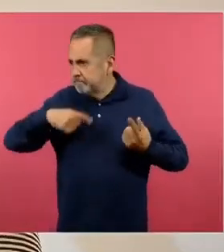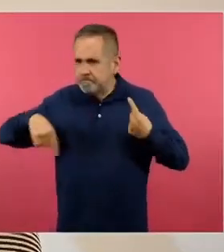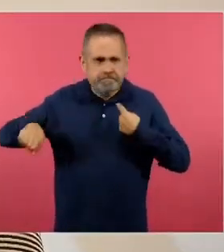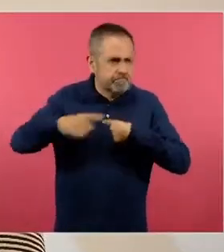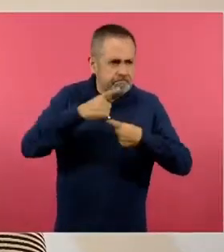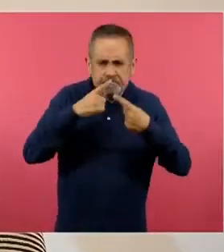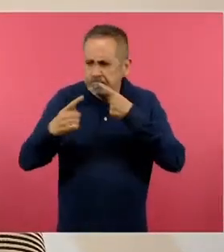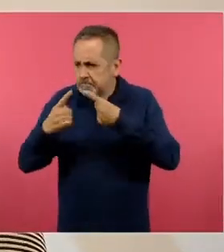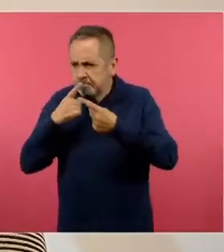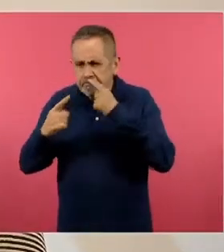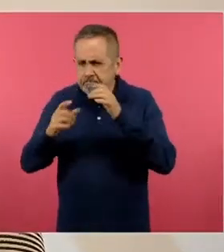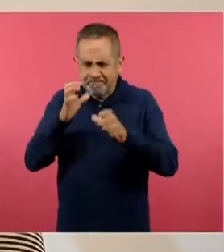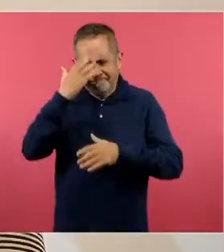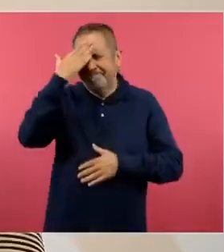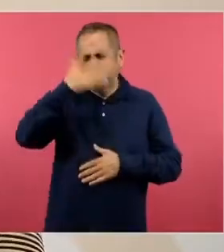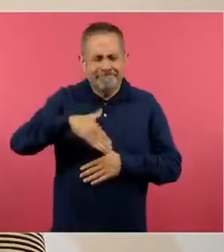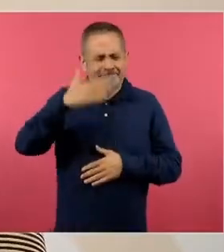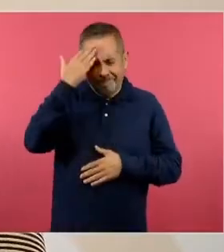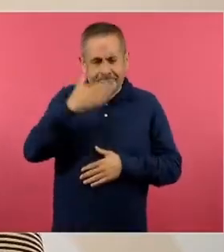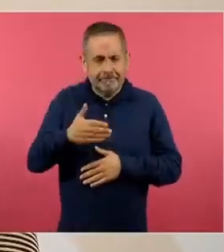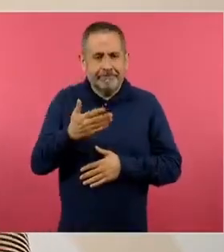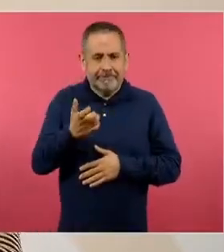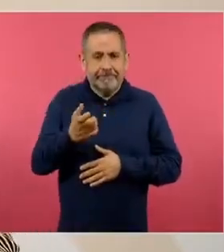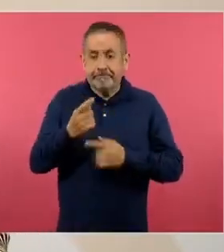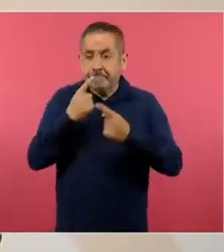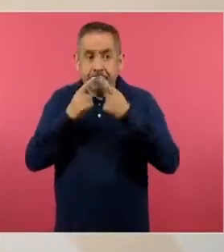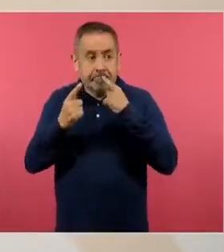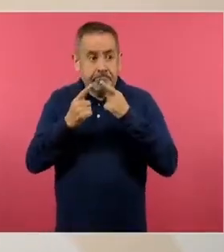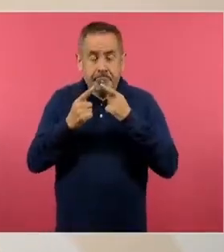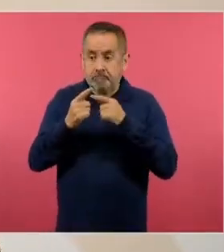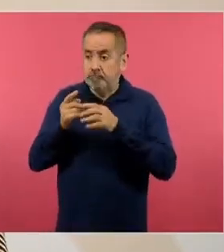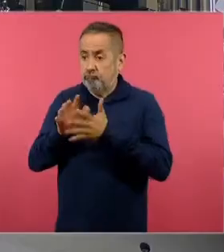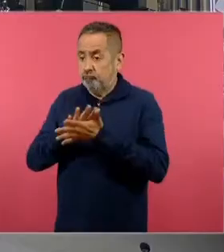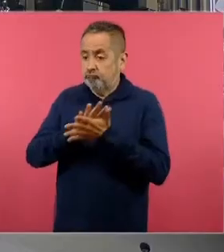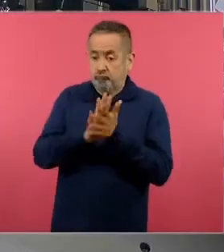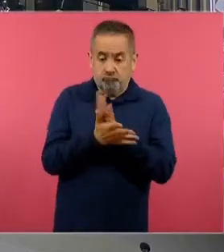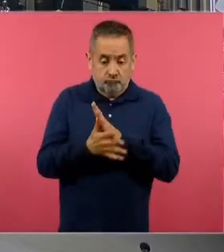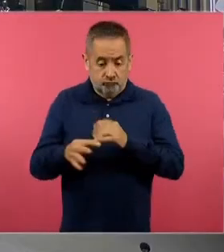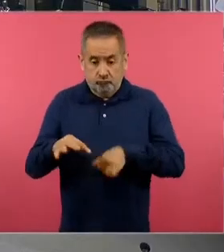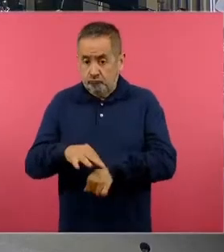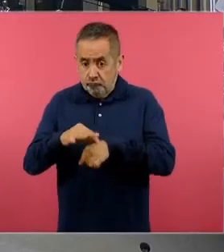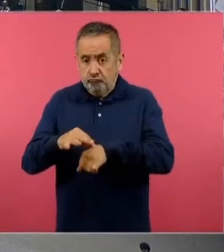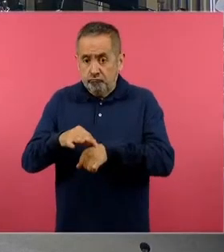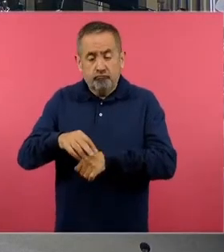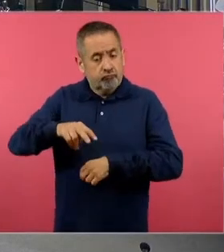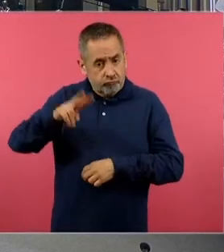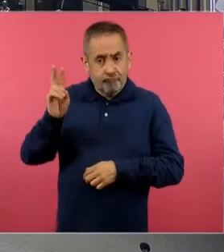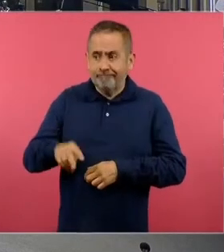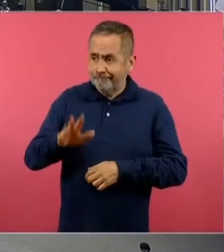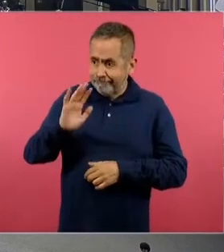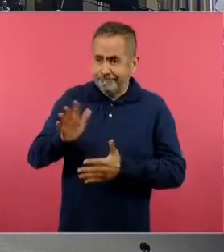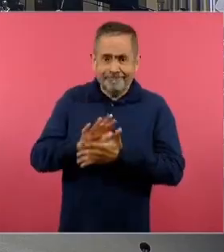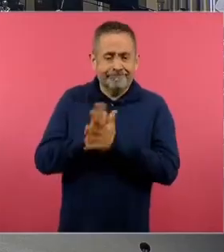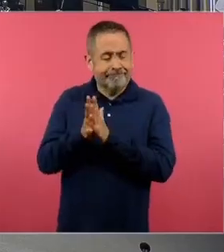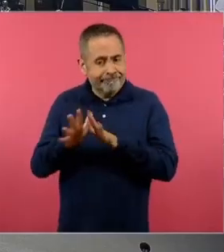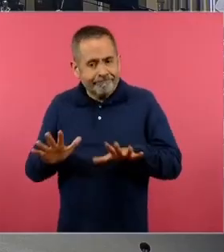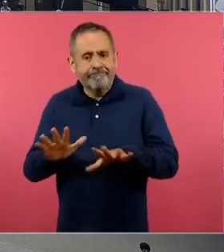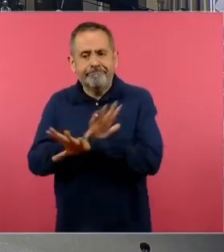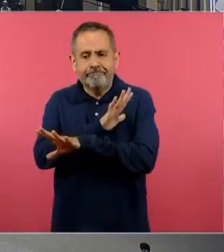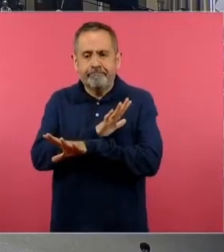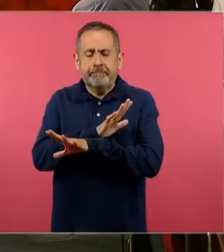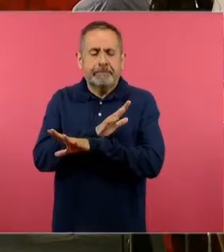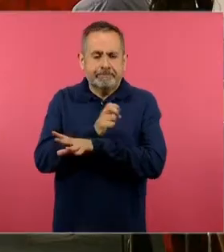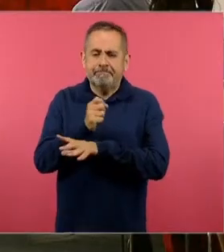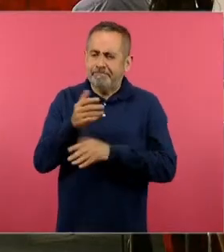sabemos, pero que la distancia que hay entre esos debates y lo que sucede en este cambio en la transformación educativa, pues ha tenido que